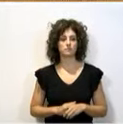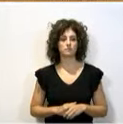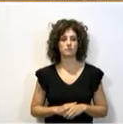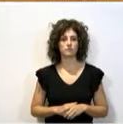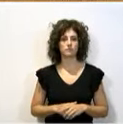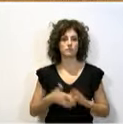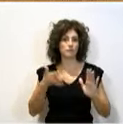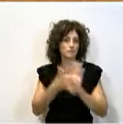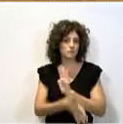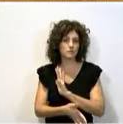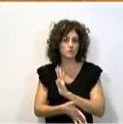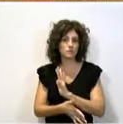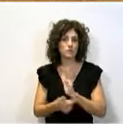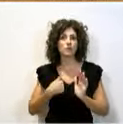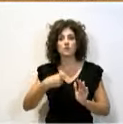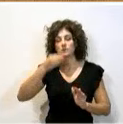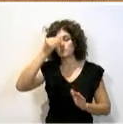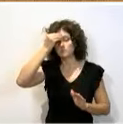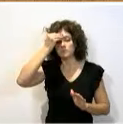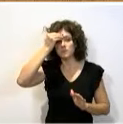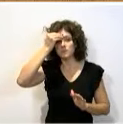creo que